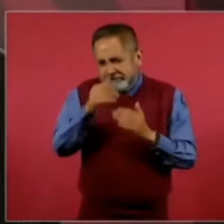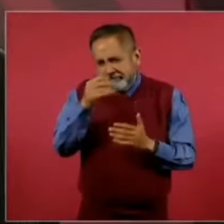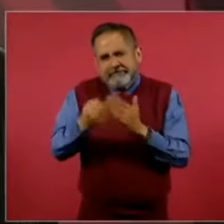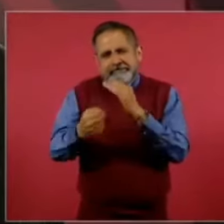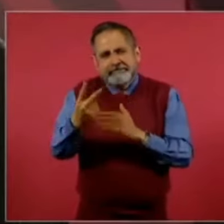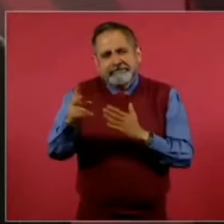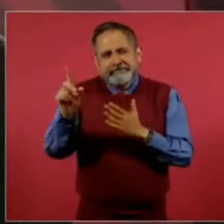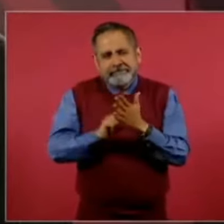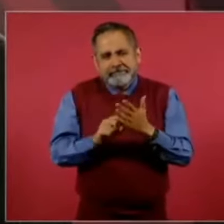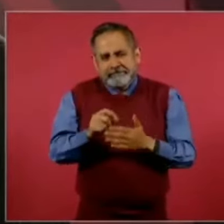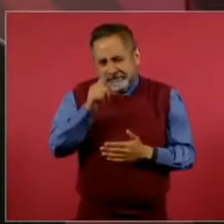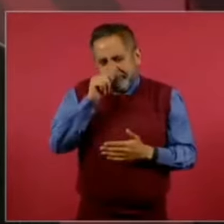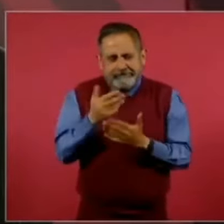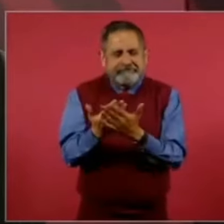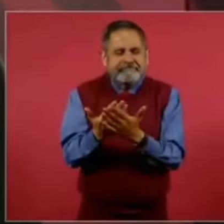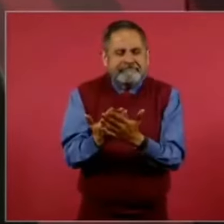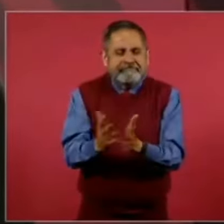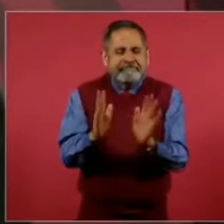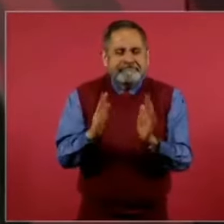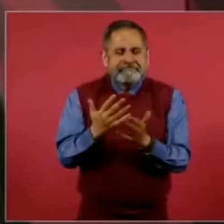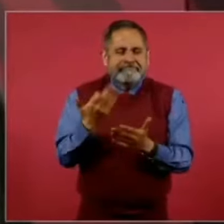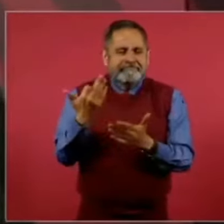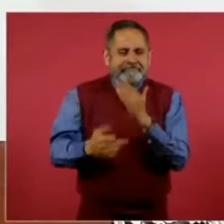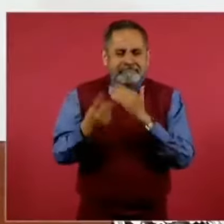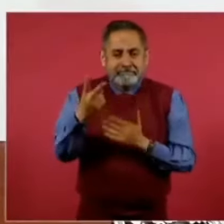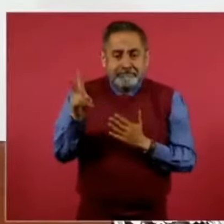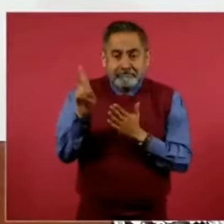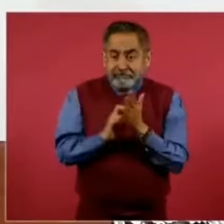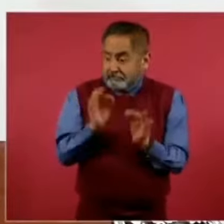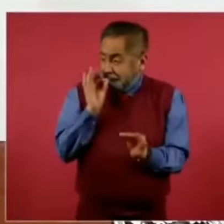meses exactos.